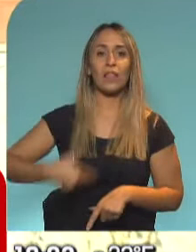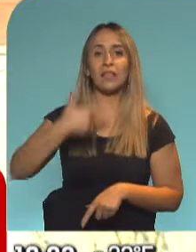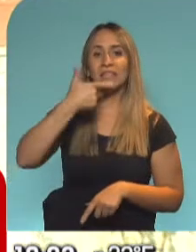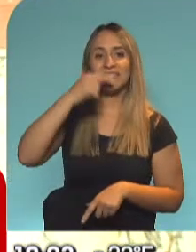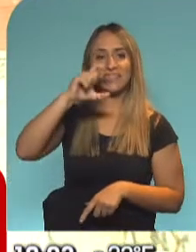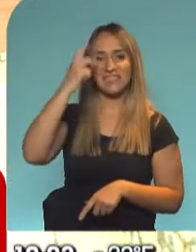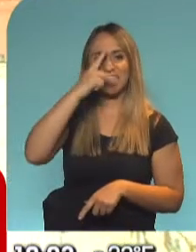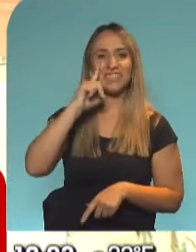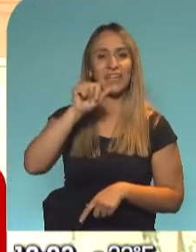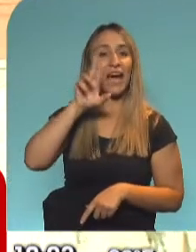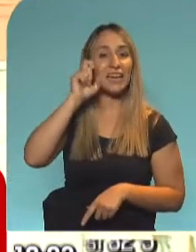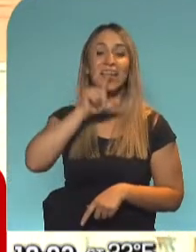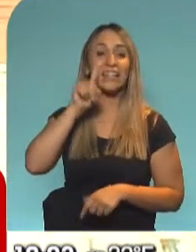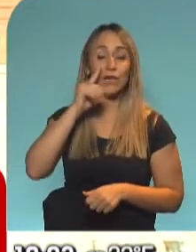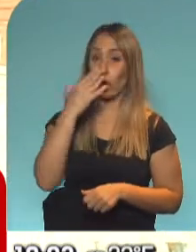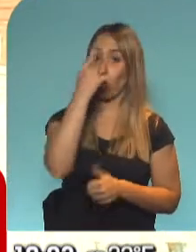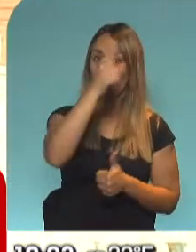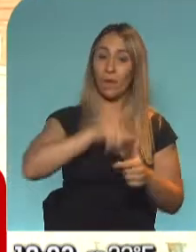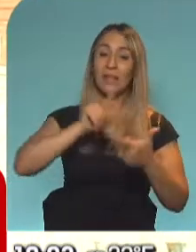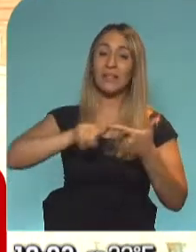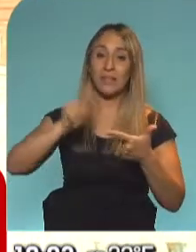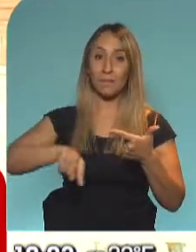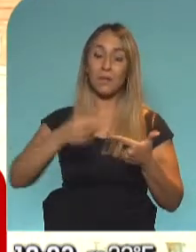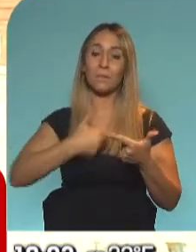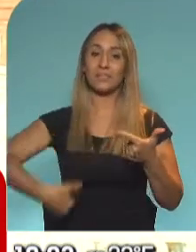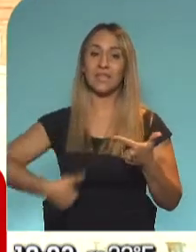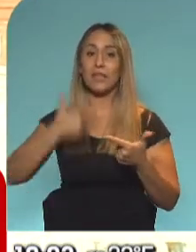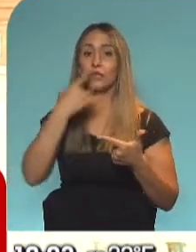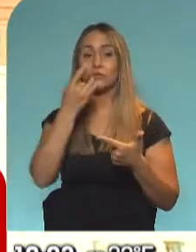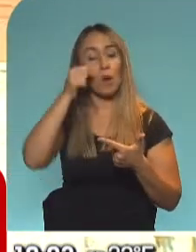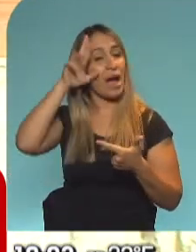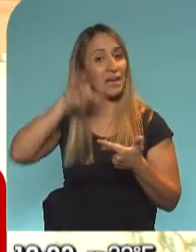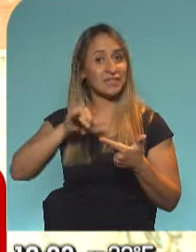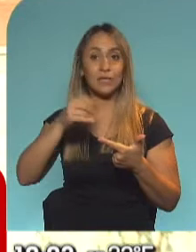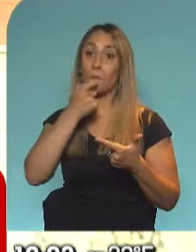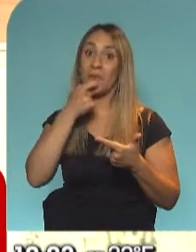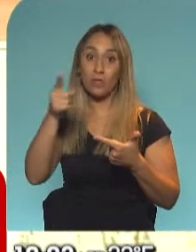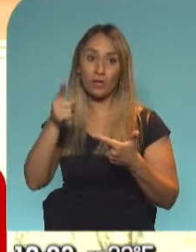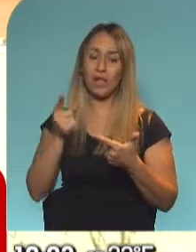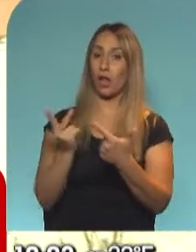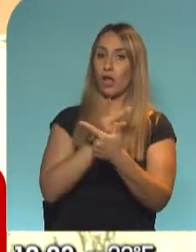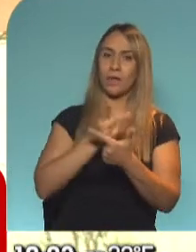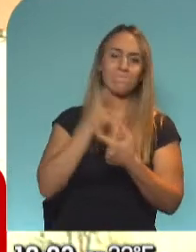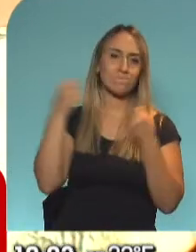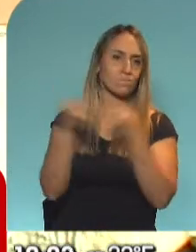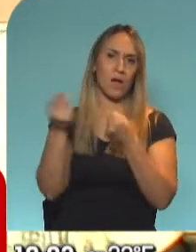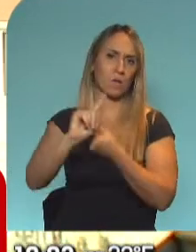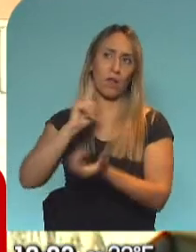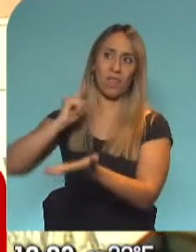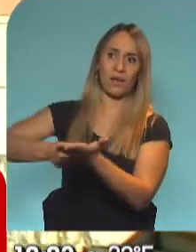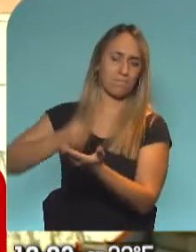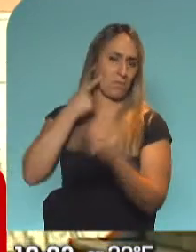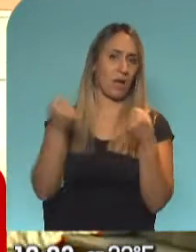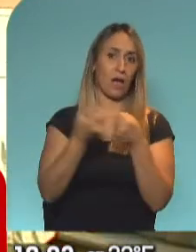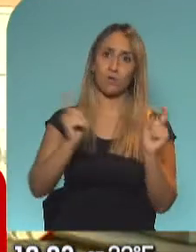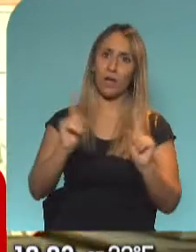lo que tiene que ver con el representante de Mendoza Suárez, ya dijeron que no están convencidos de este DNU. Si hablamos de la ciudad autónoma de